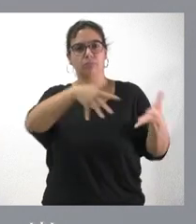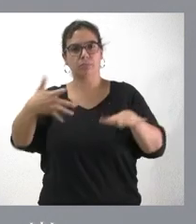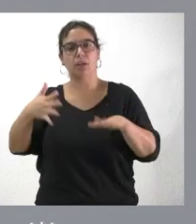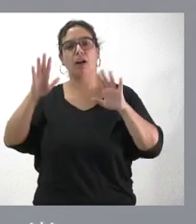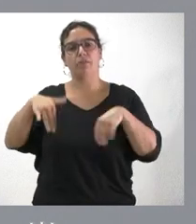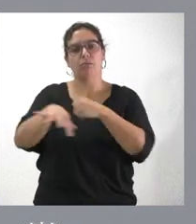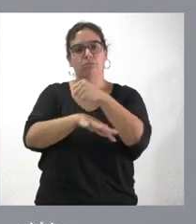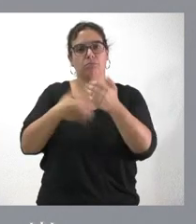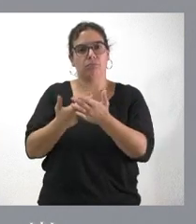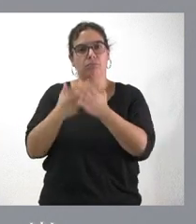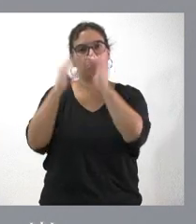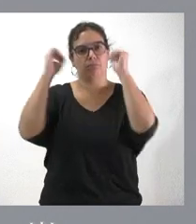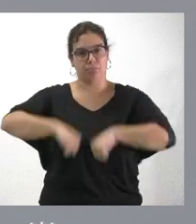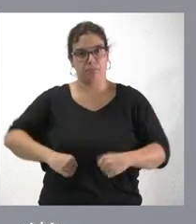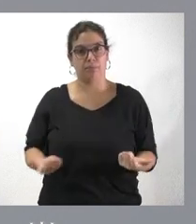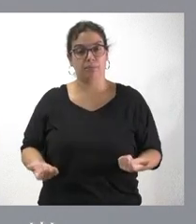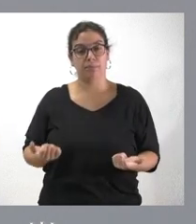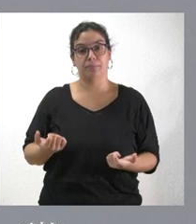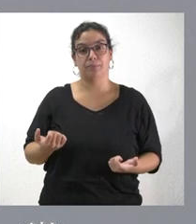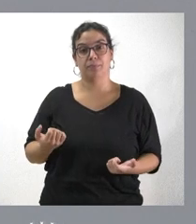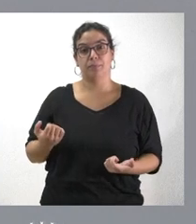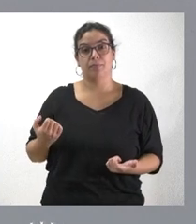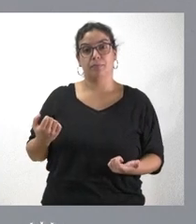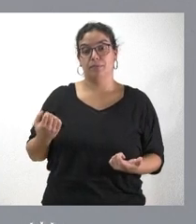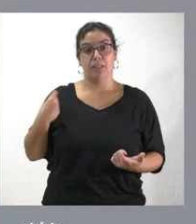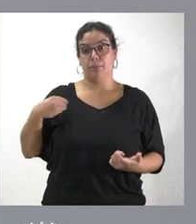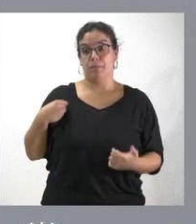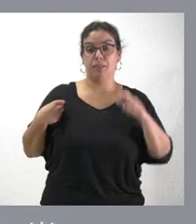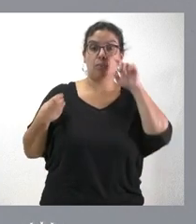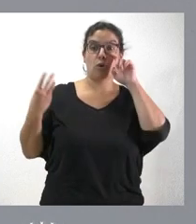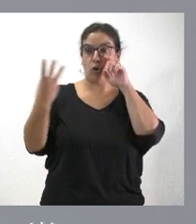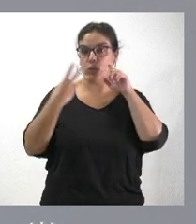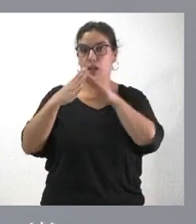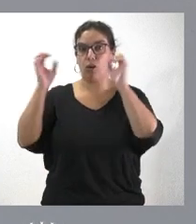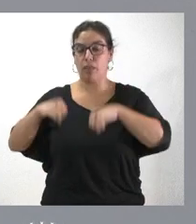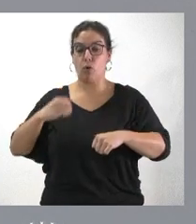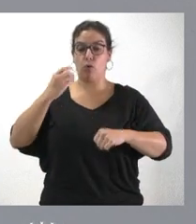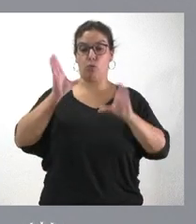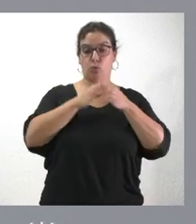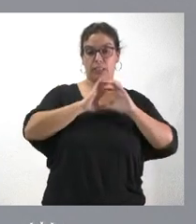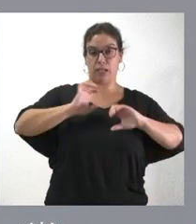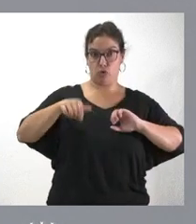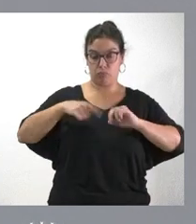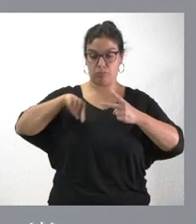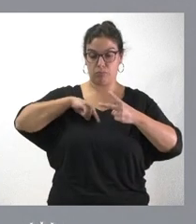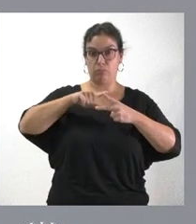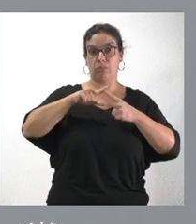sustancian en acuerdos. Y aquí son las tres partes del diálogo social las que han acordado. La Administración, la Junta de Castilla y León,